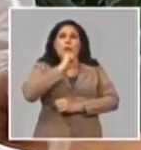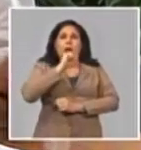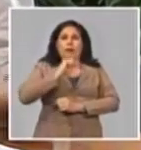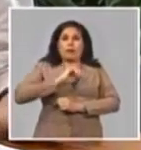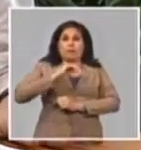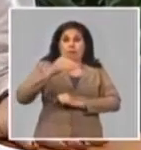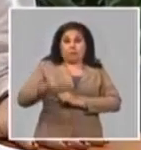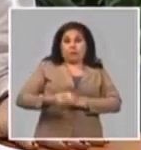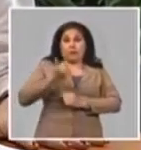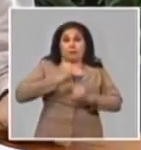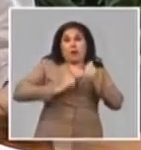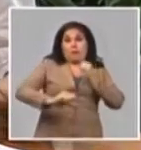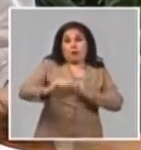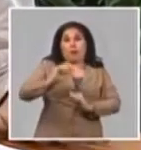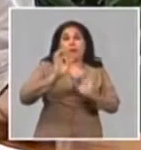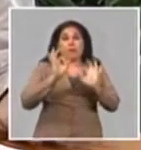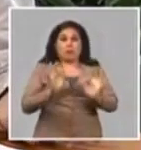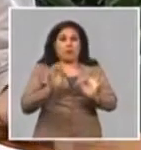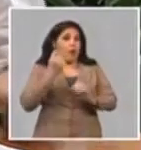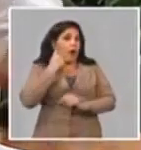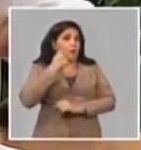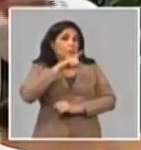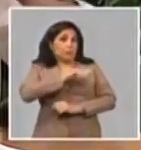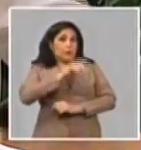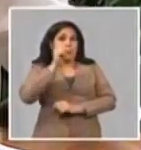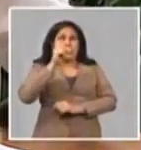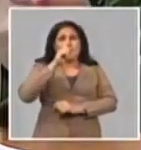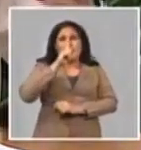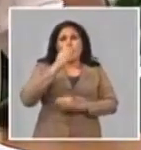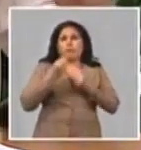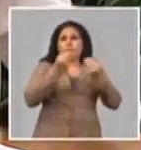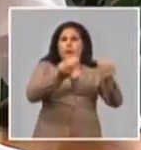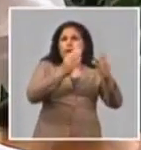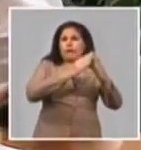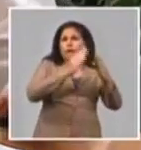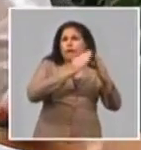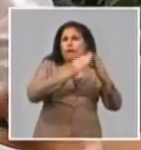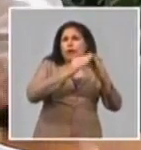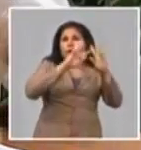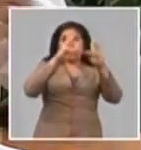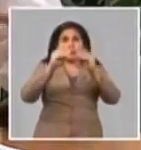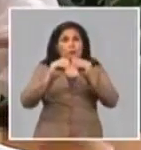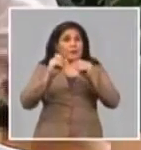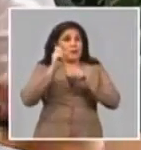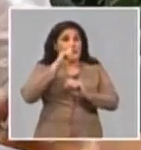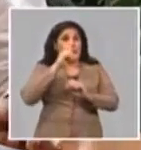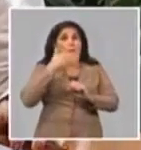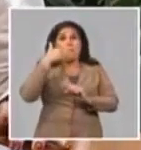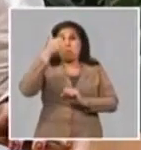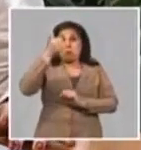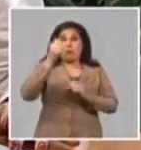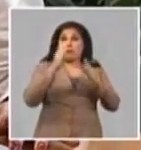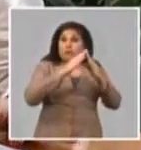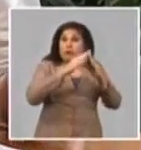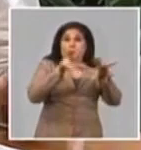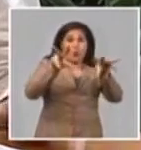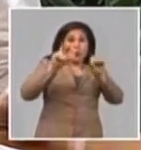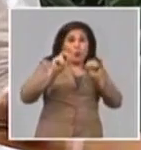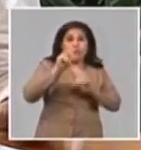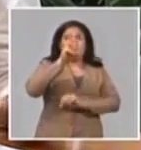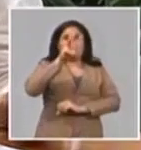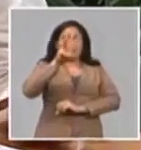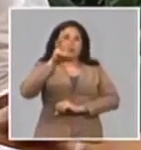El año pasado se terminaron, entregaron viviendas totalmente concluidas, viviendas nuevas, a